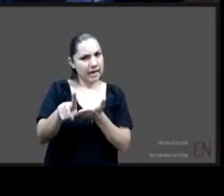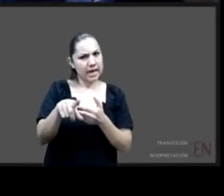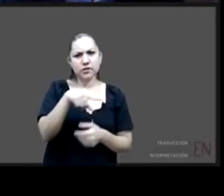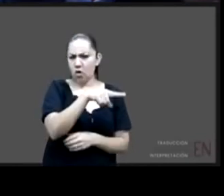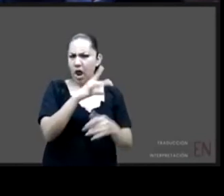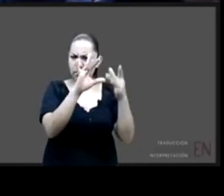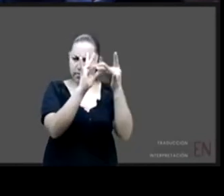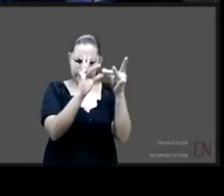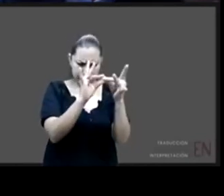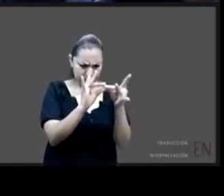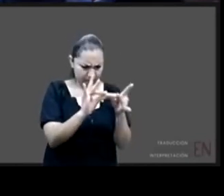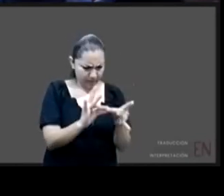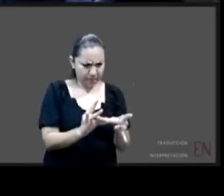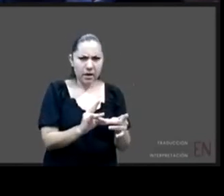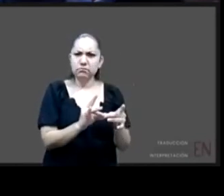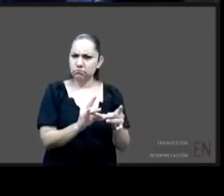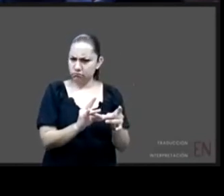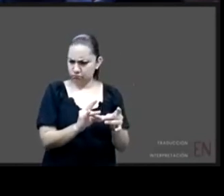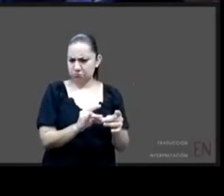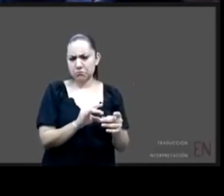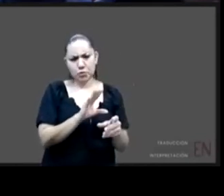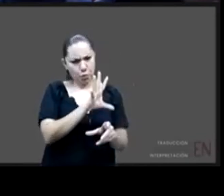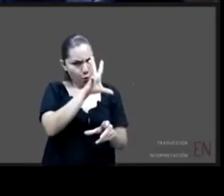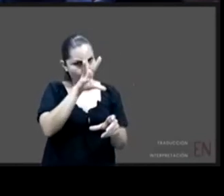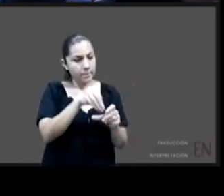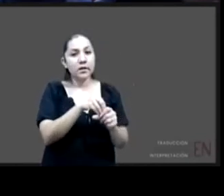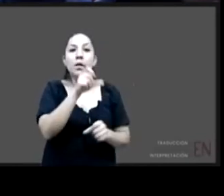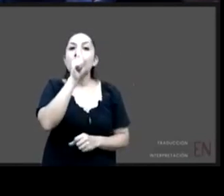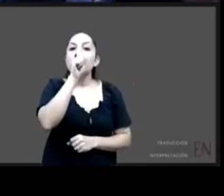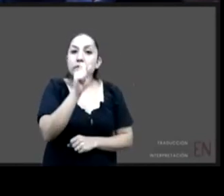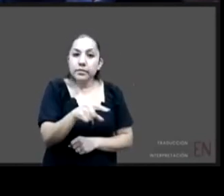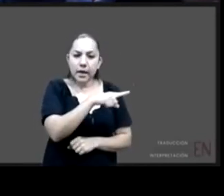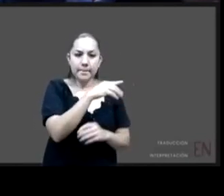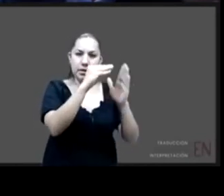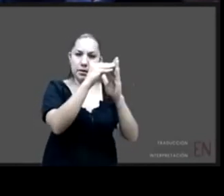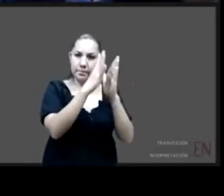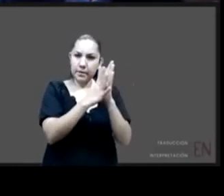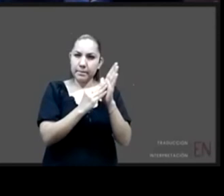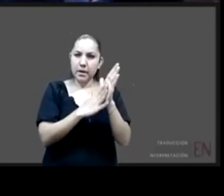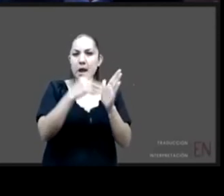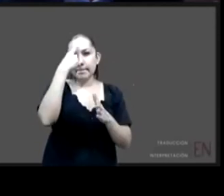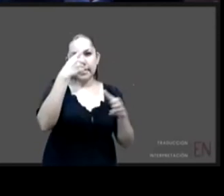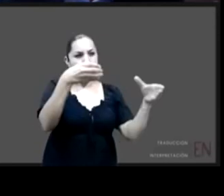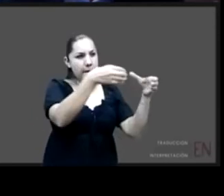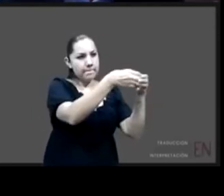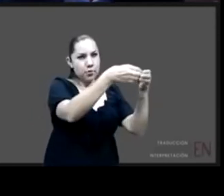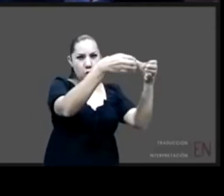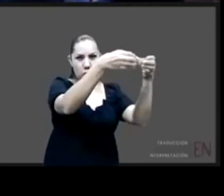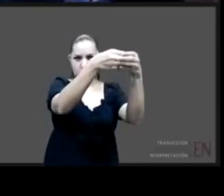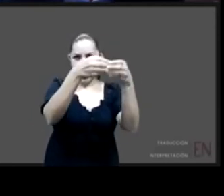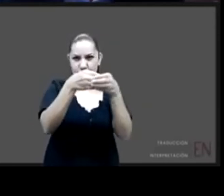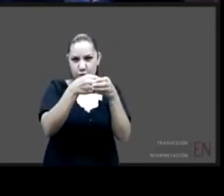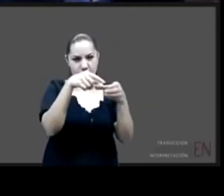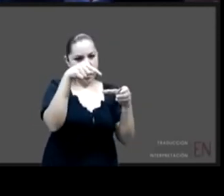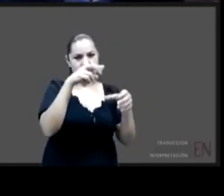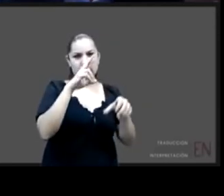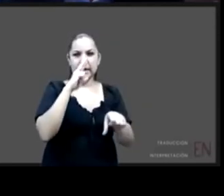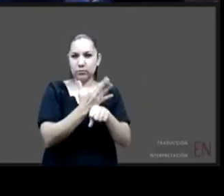claras para las procuradurías de protección los DIF en el sentido de buscar